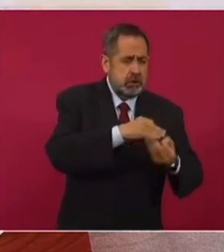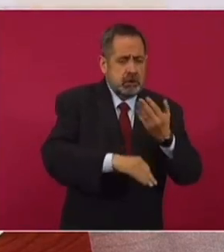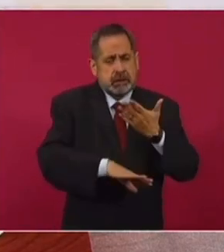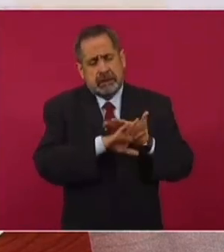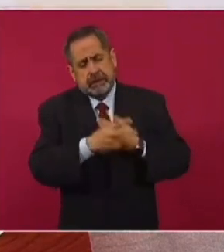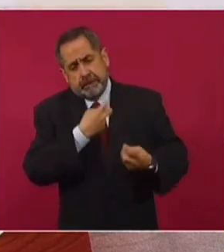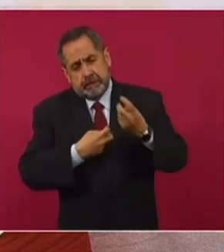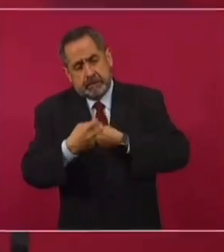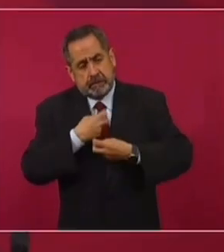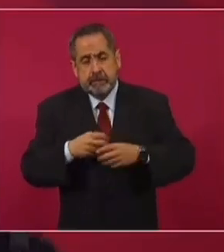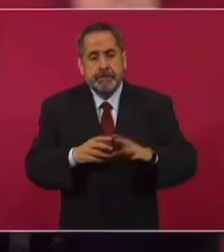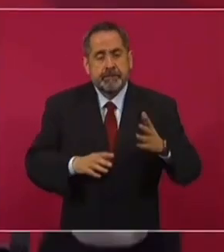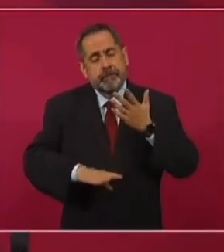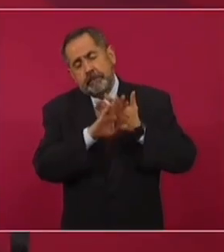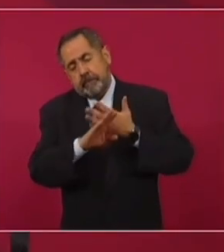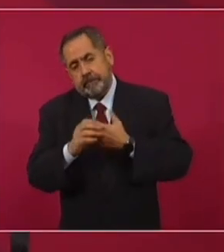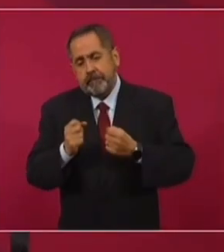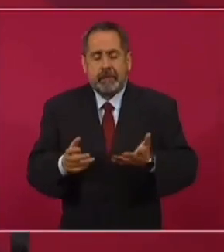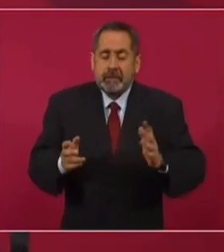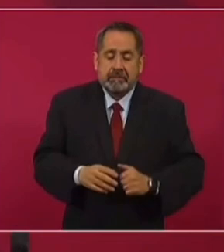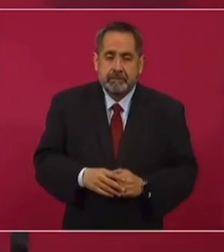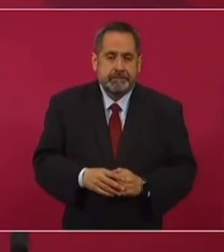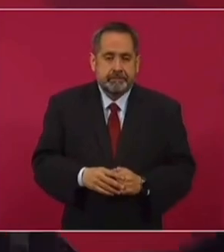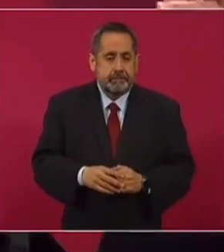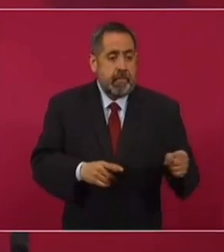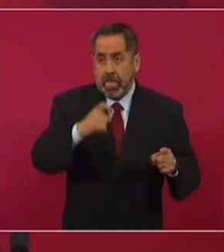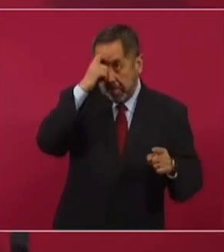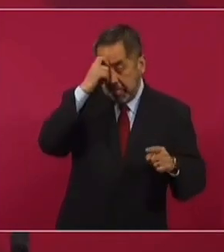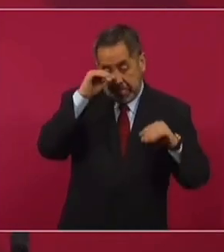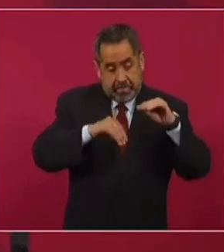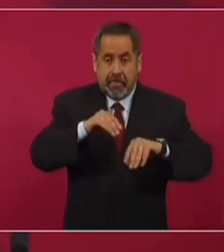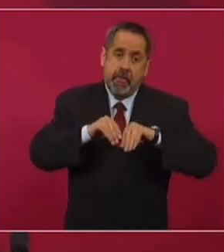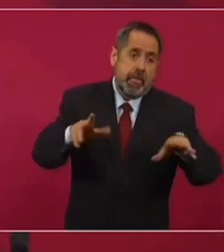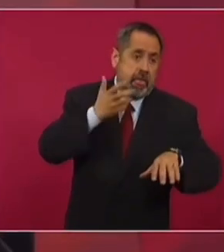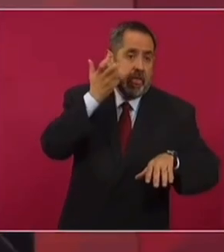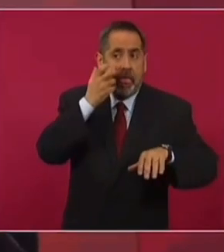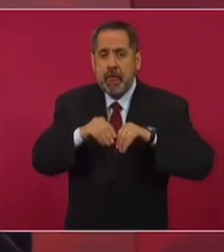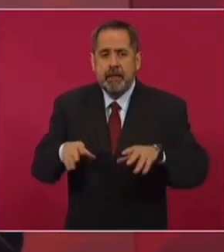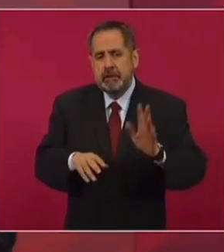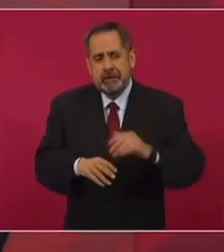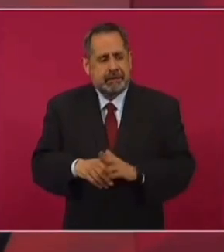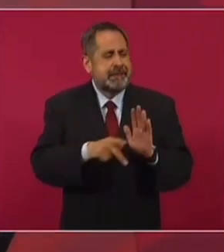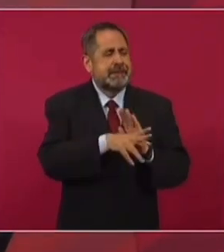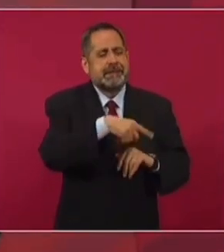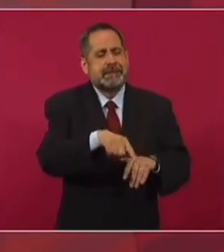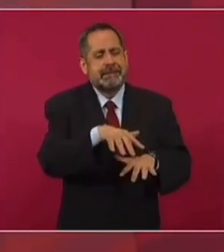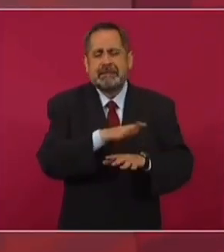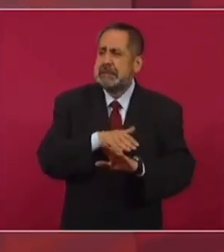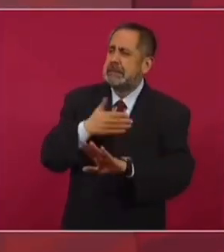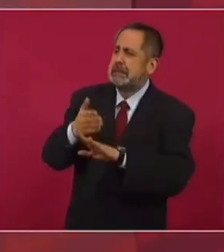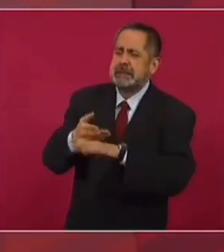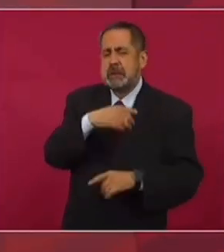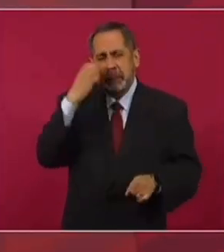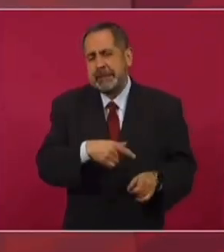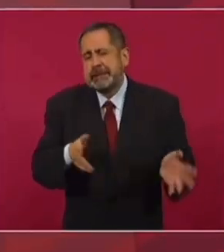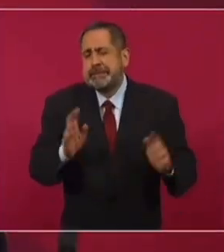y atacarnos e inventar, ser un periodismo mercenario,